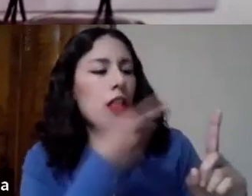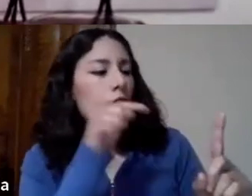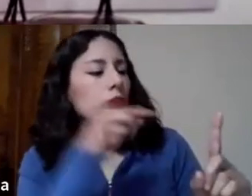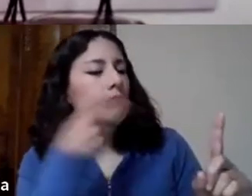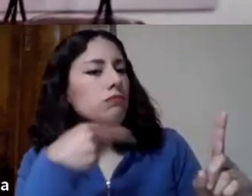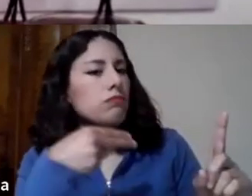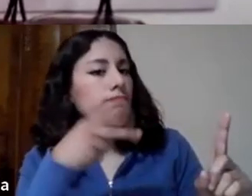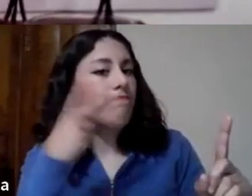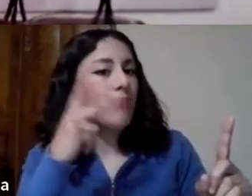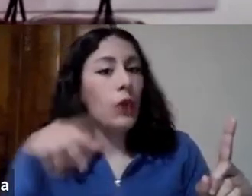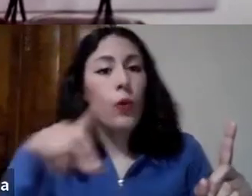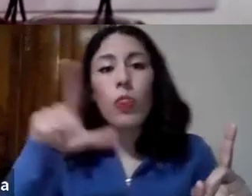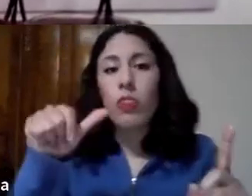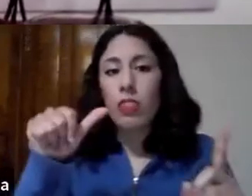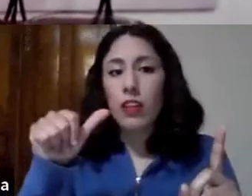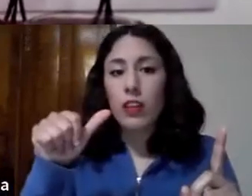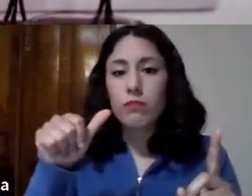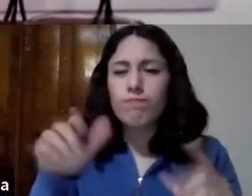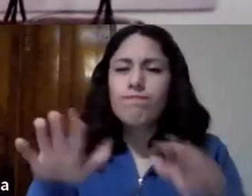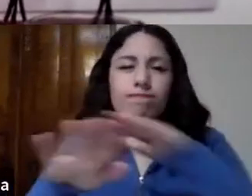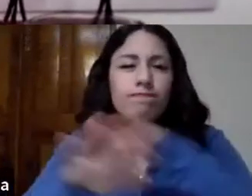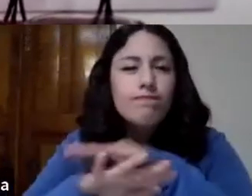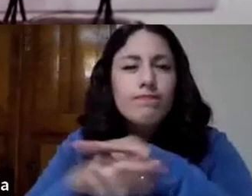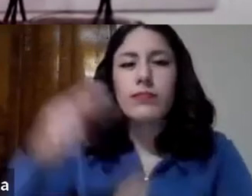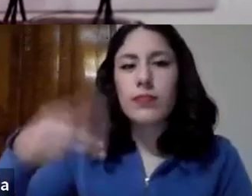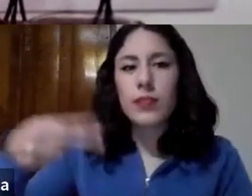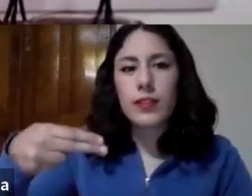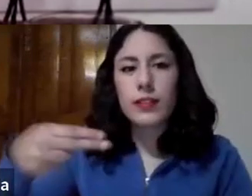Dios le llama como que una variación de su nombre